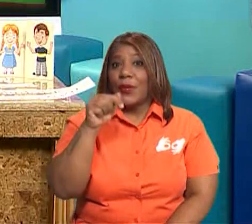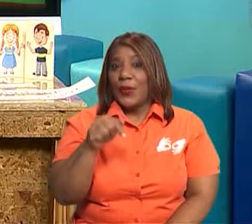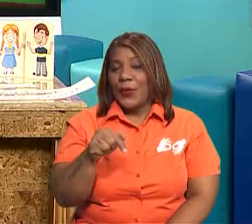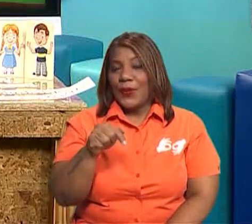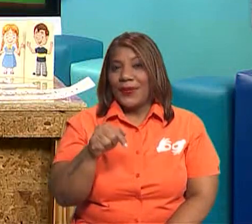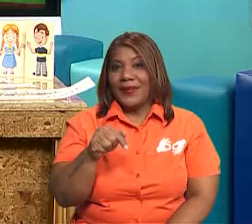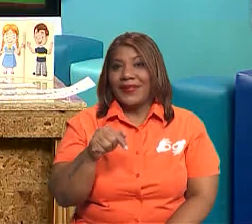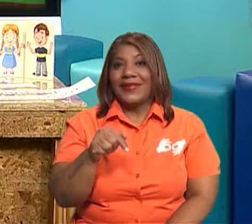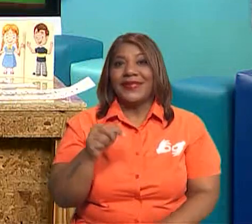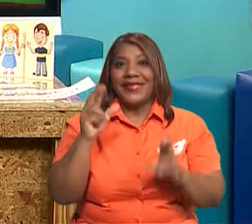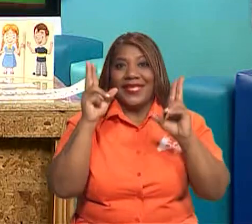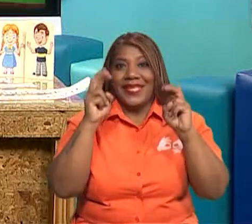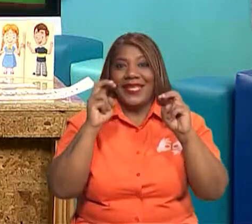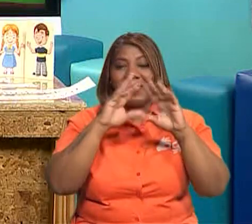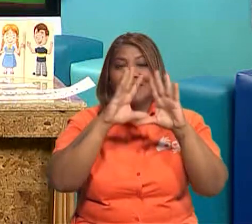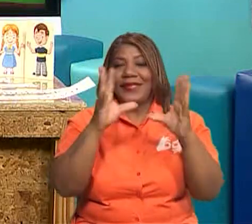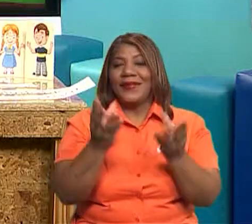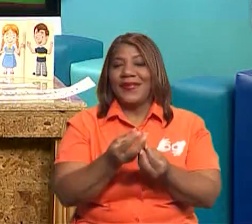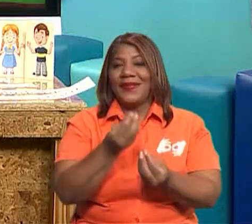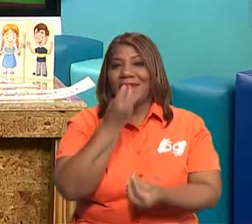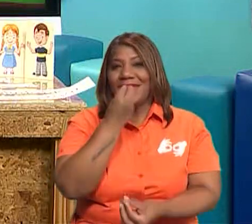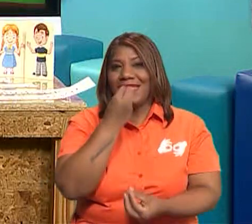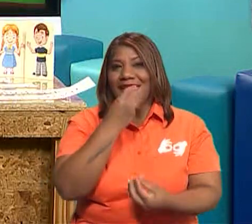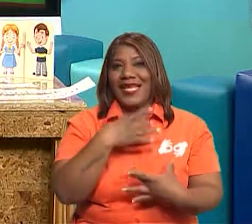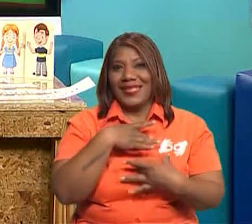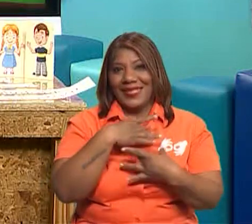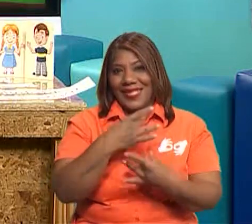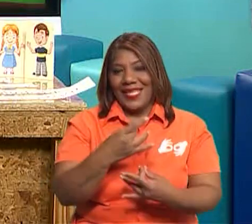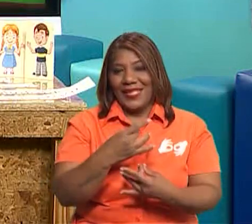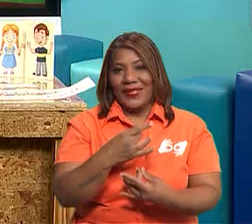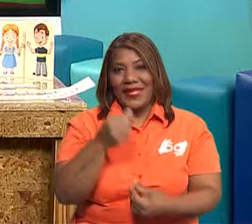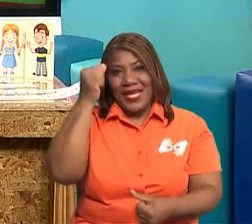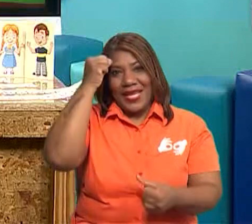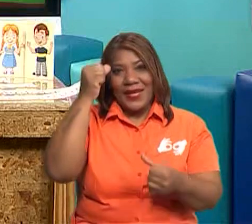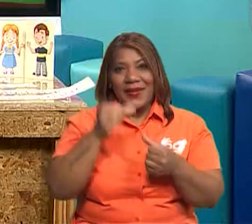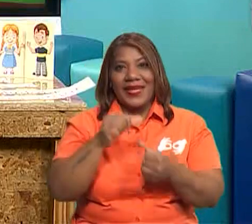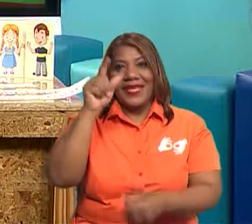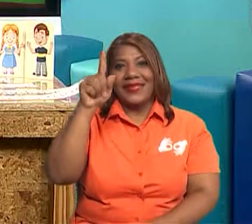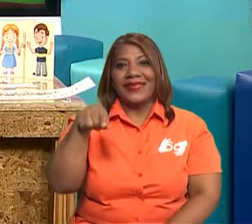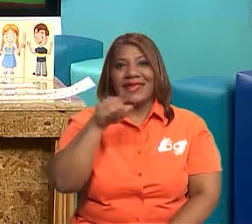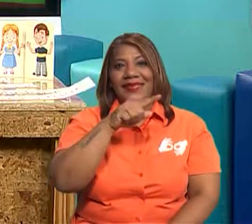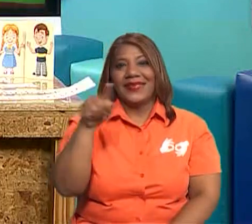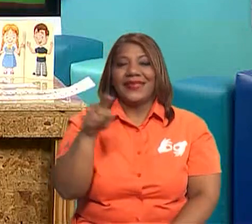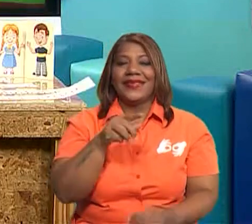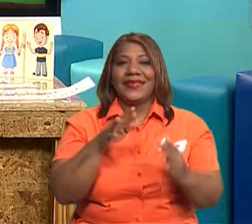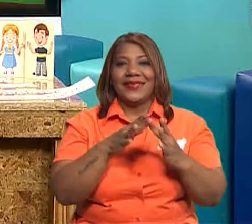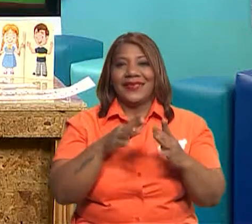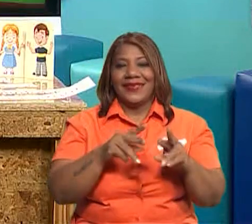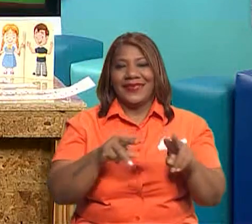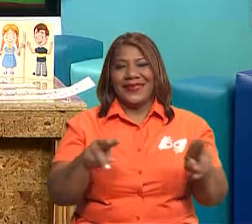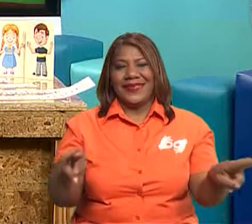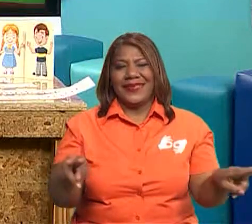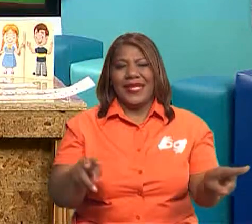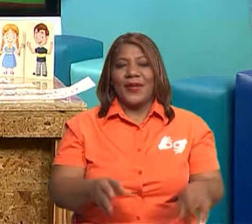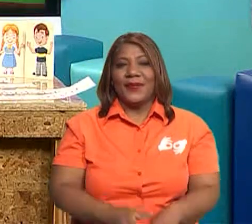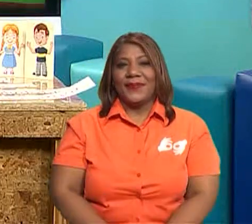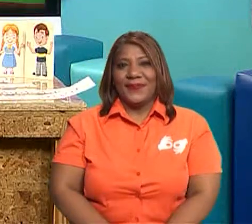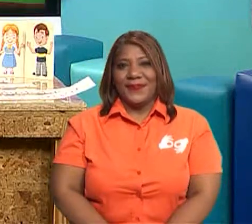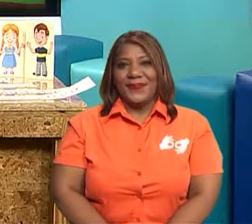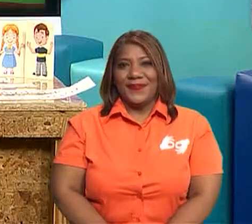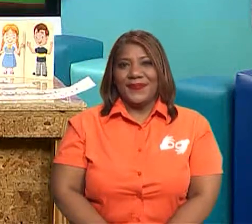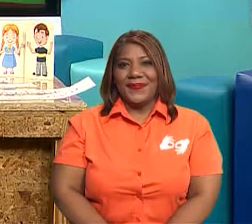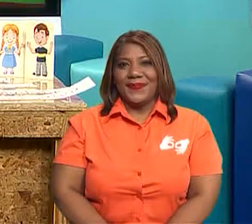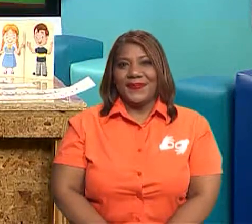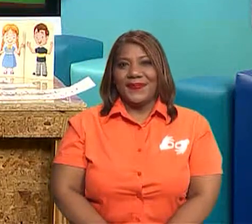hoy, en nuestro tema de alimentos saludables y no saludables. Y recuerda que la estrella se conecta con la diversidad. ¡Chao, mis